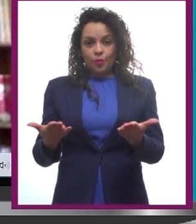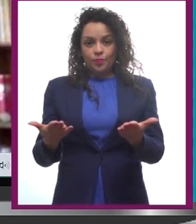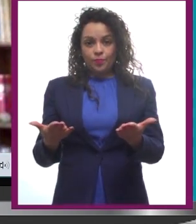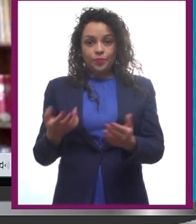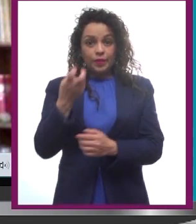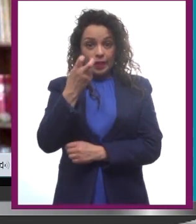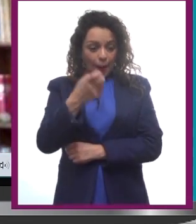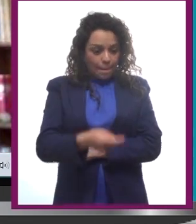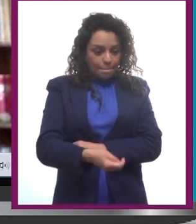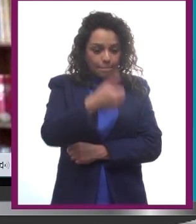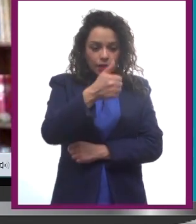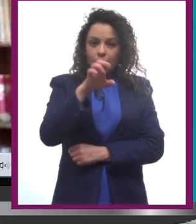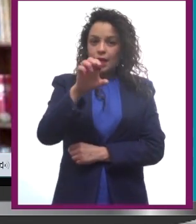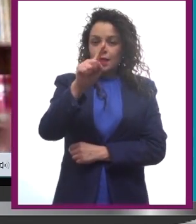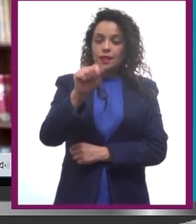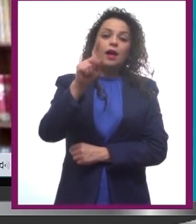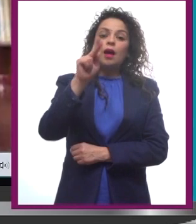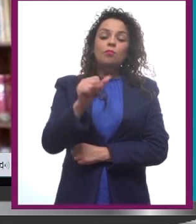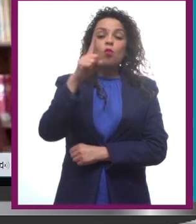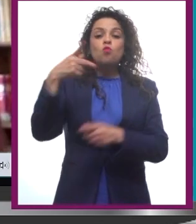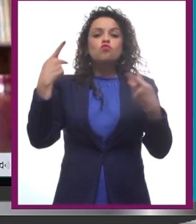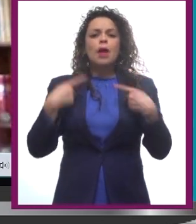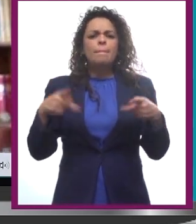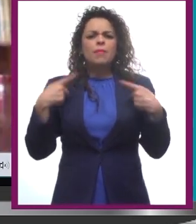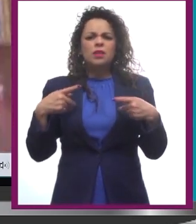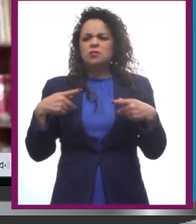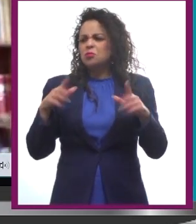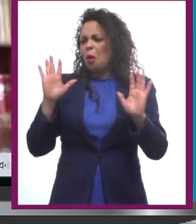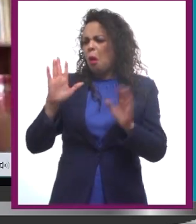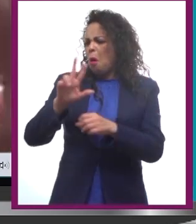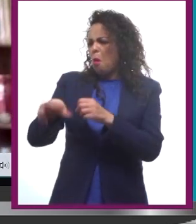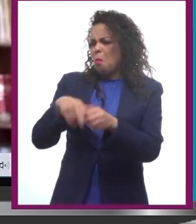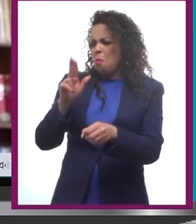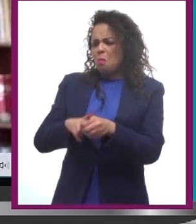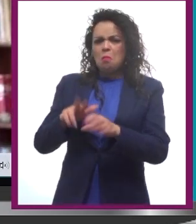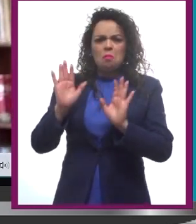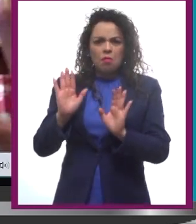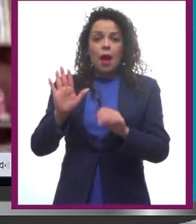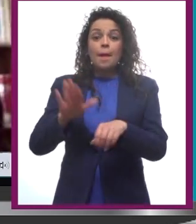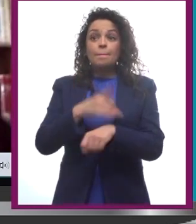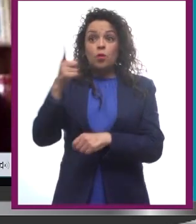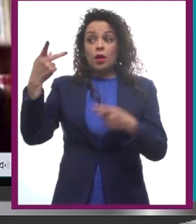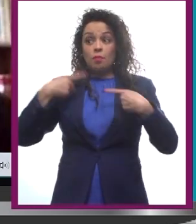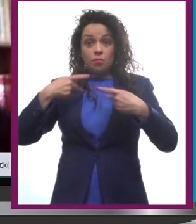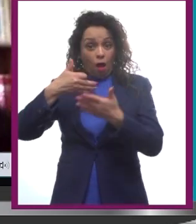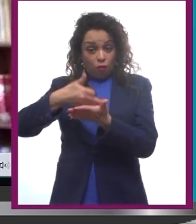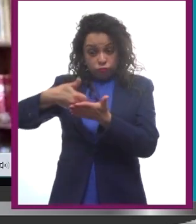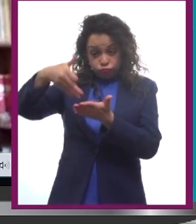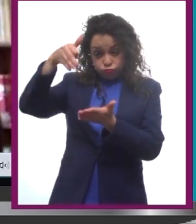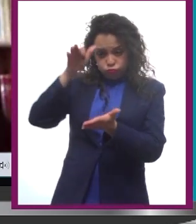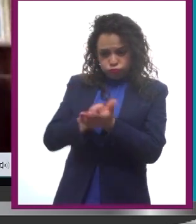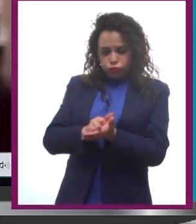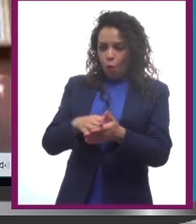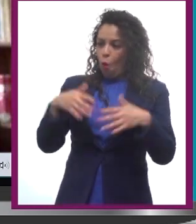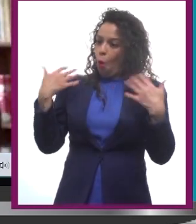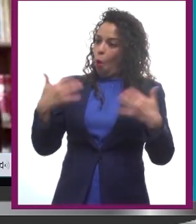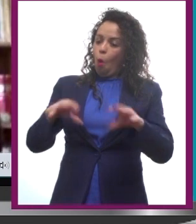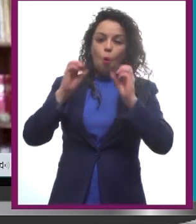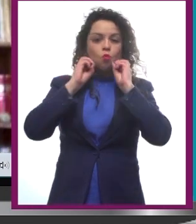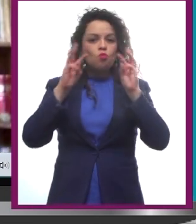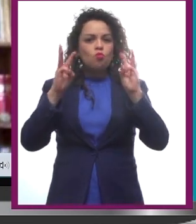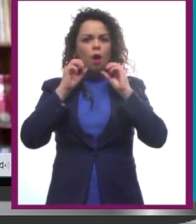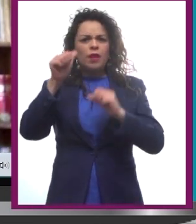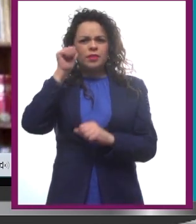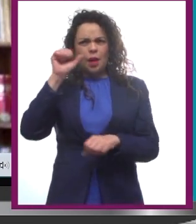etapa, donde un sujeto común y corriente, porque para esto el héroe, que a veces decimos, ah, pues un superhéroe tiene poderes y es